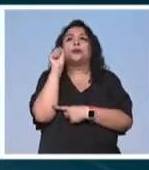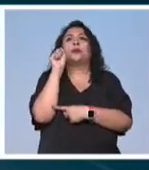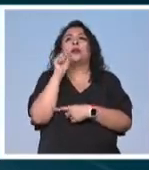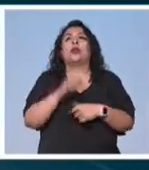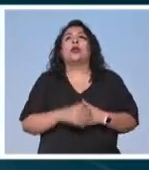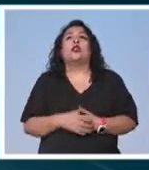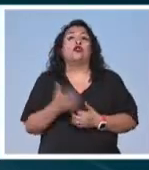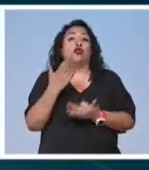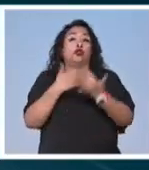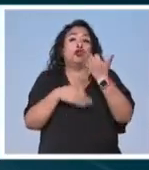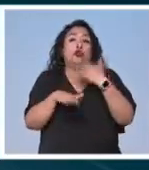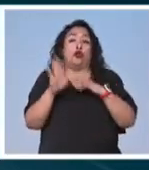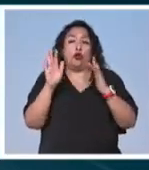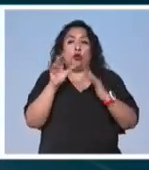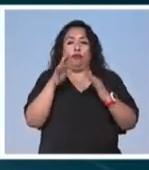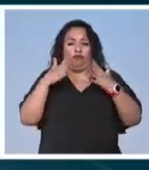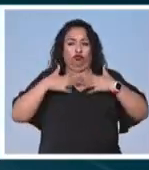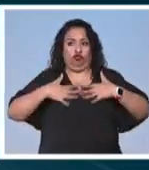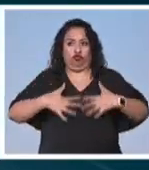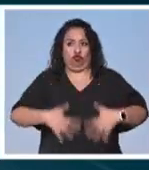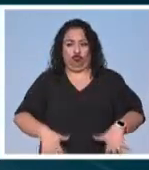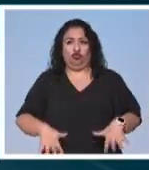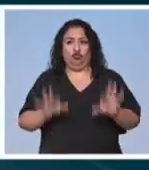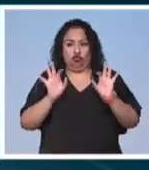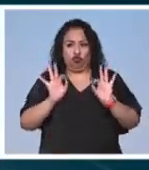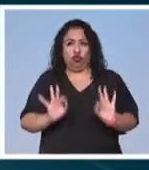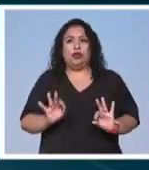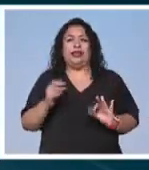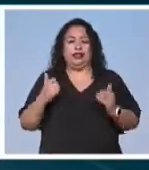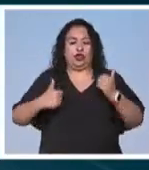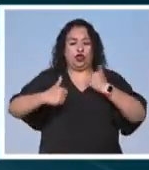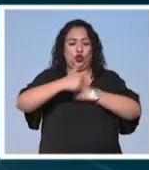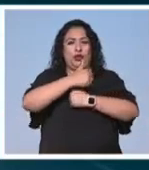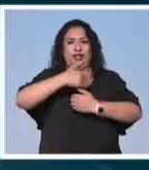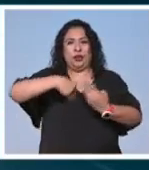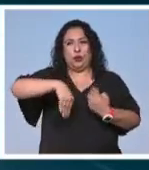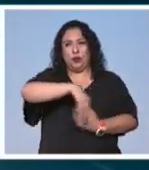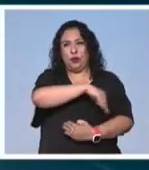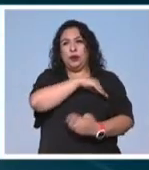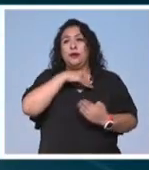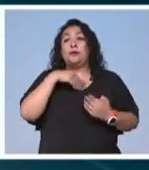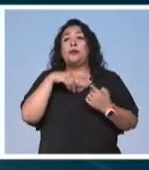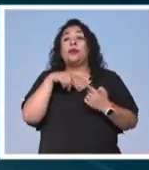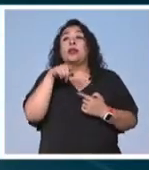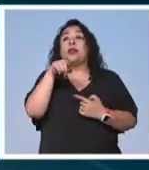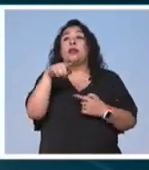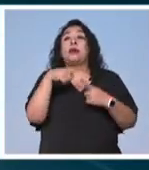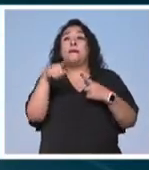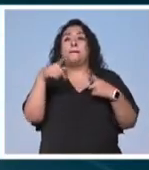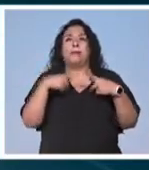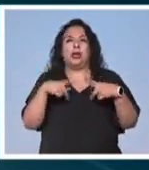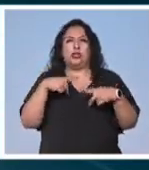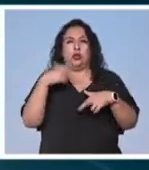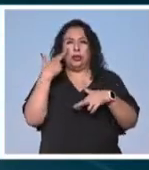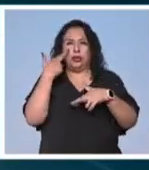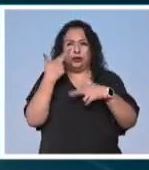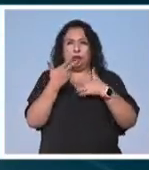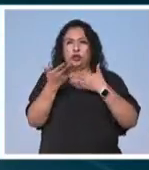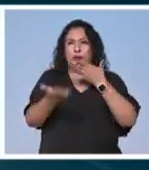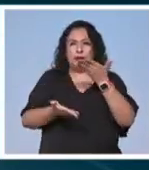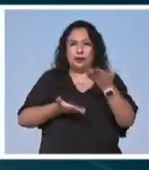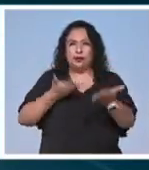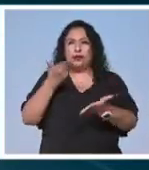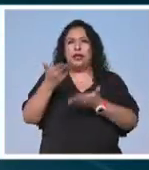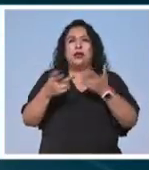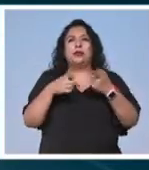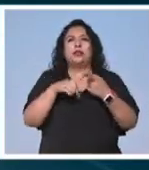y todo con el uniforme que es el kimono sirvan nakai son las personas que se encargan del servicio de